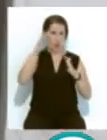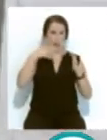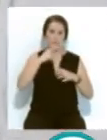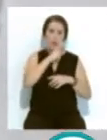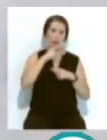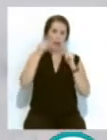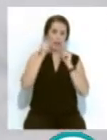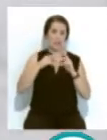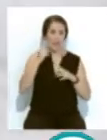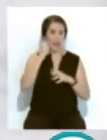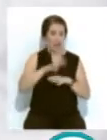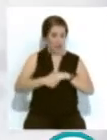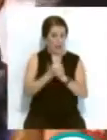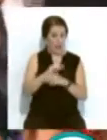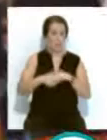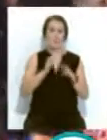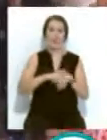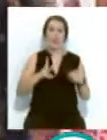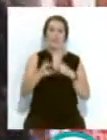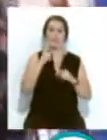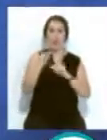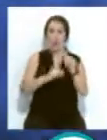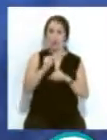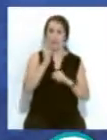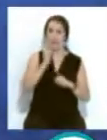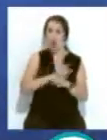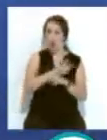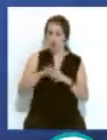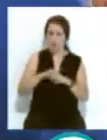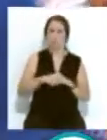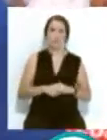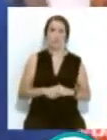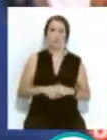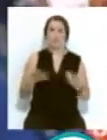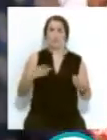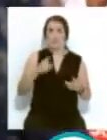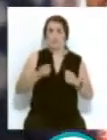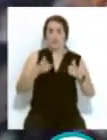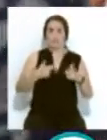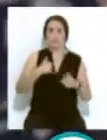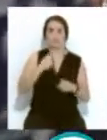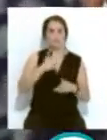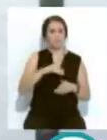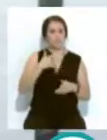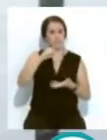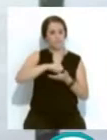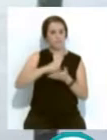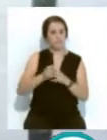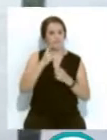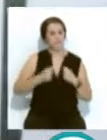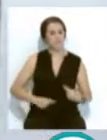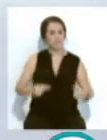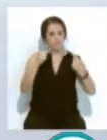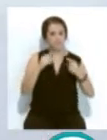mascarillas y los geles hidroalcohólicos para evitar el contagio de COVID-19. Una entrega que se ha centralizado por primera vez